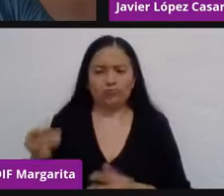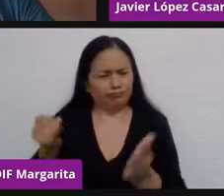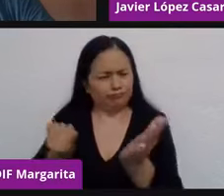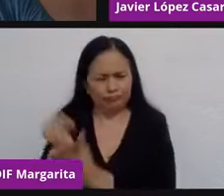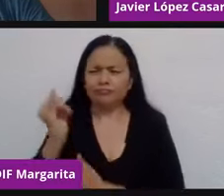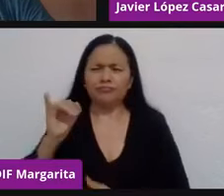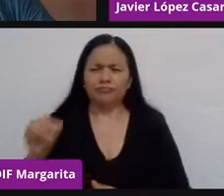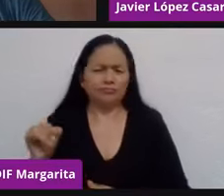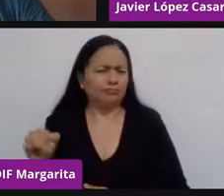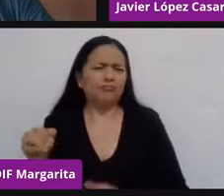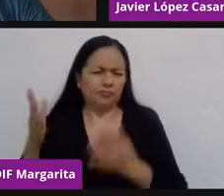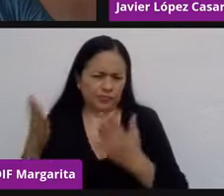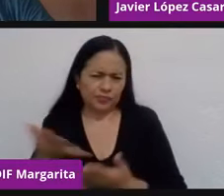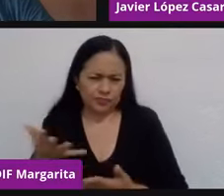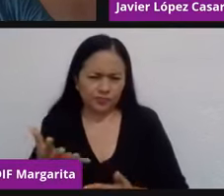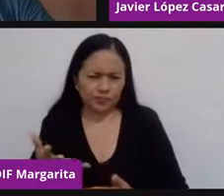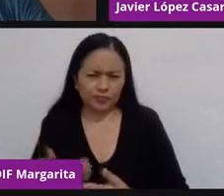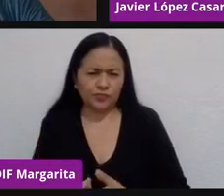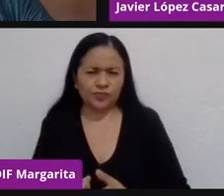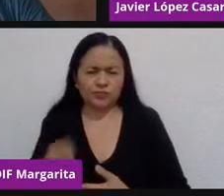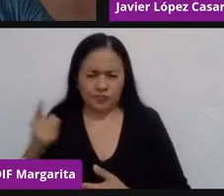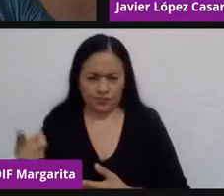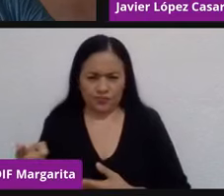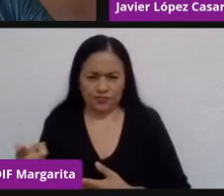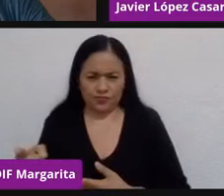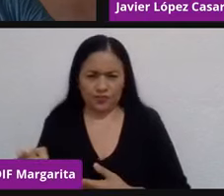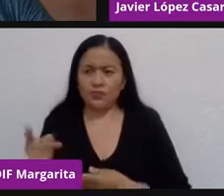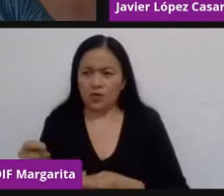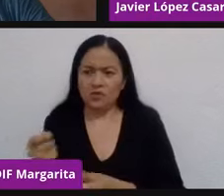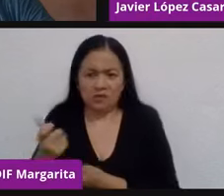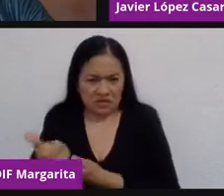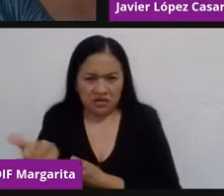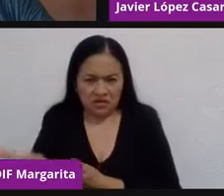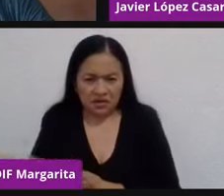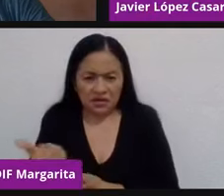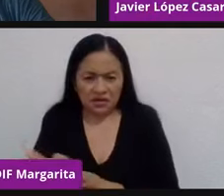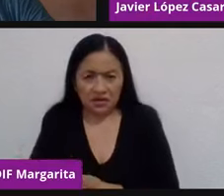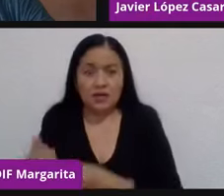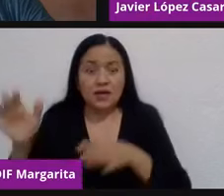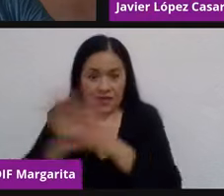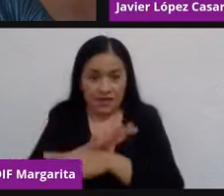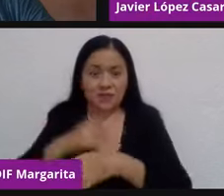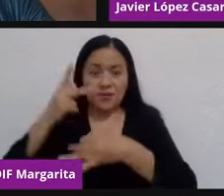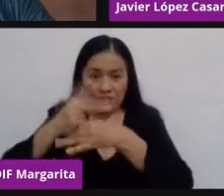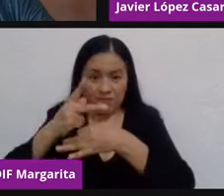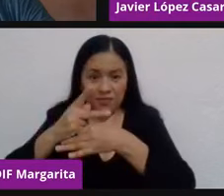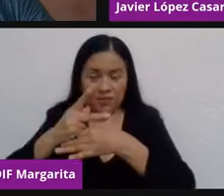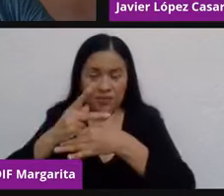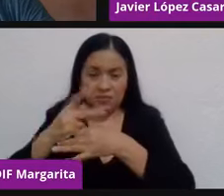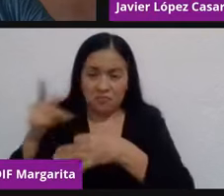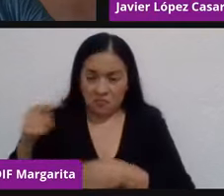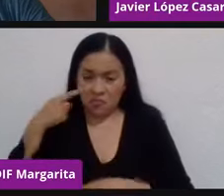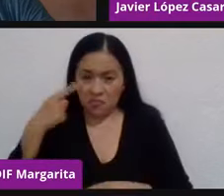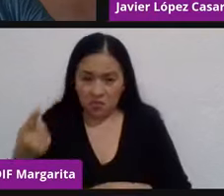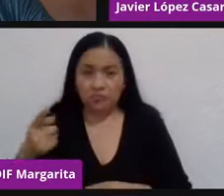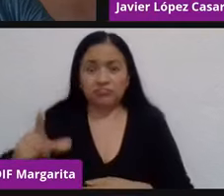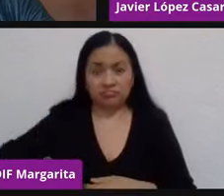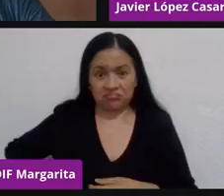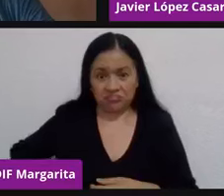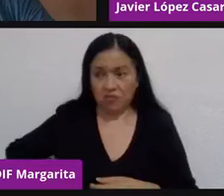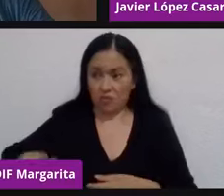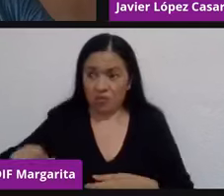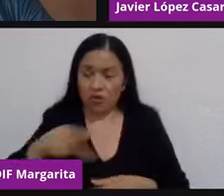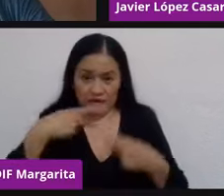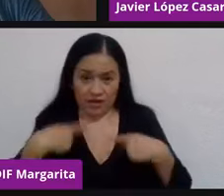riesgos controlados y decides invertir y decides cambiar plataformas de interacción en el gobierno y la ciudadanía